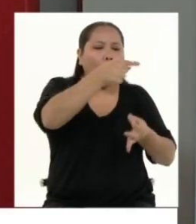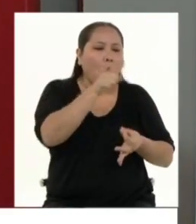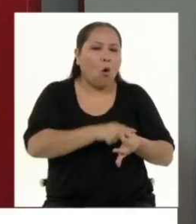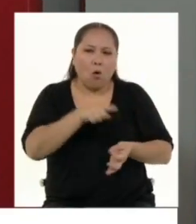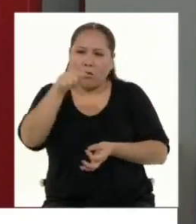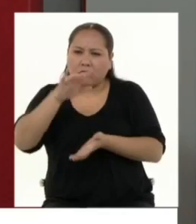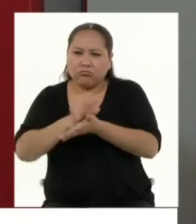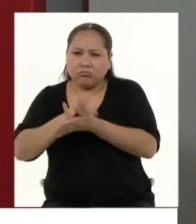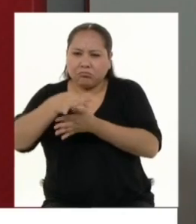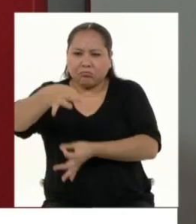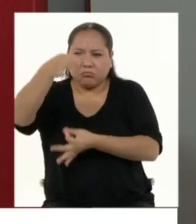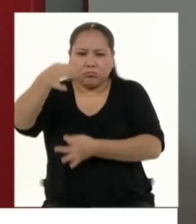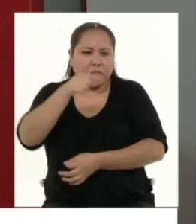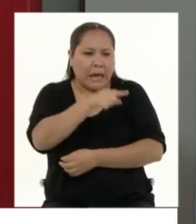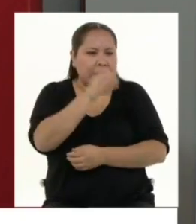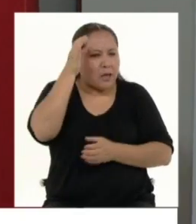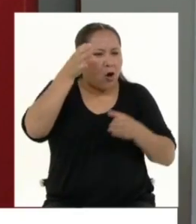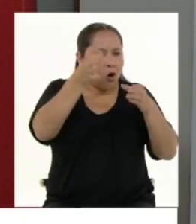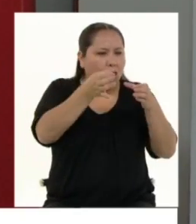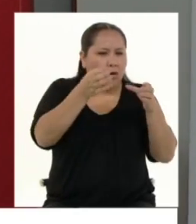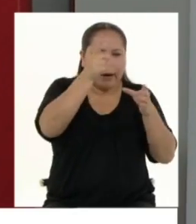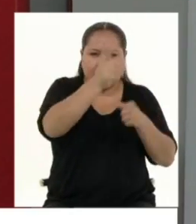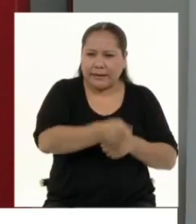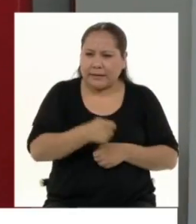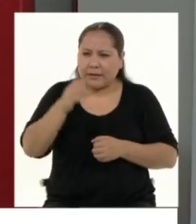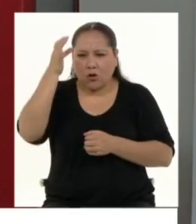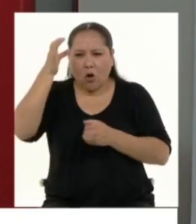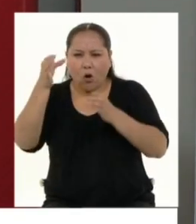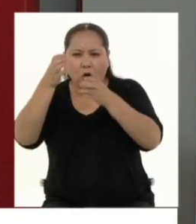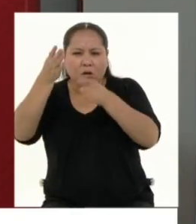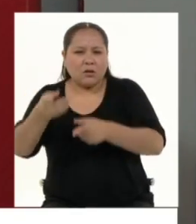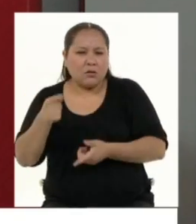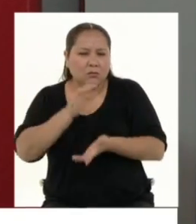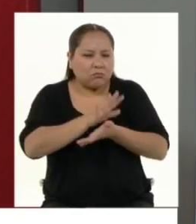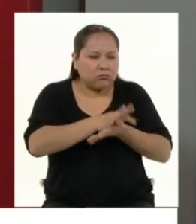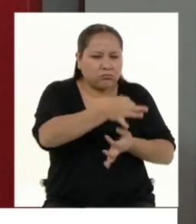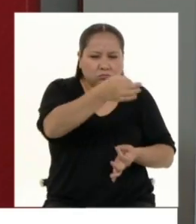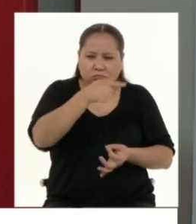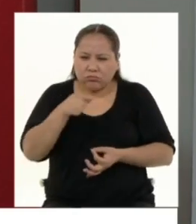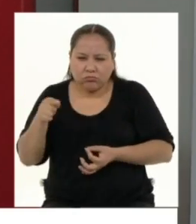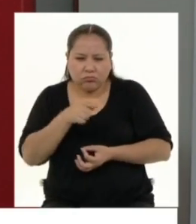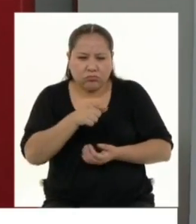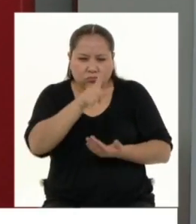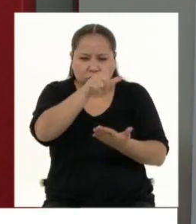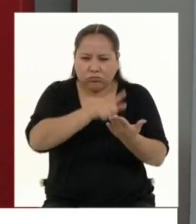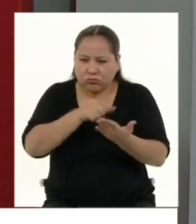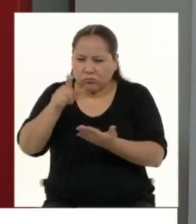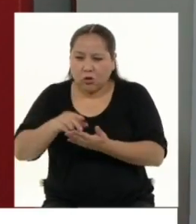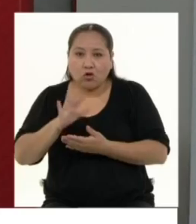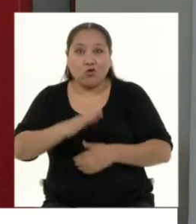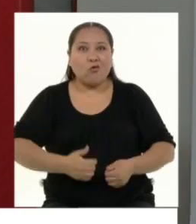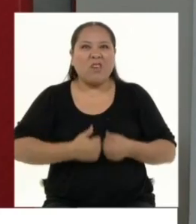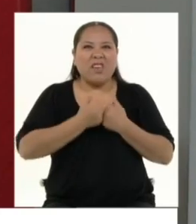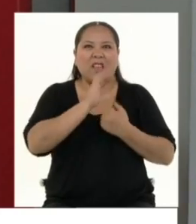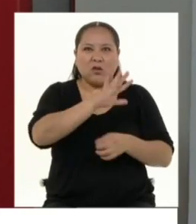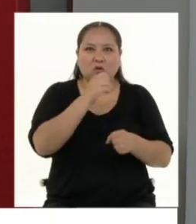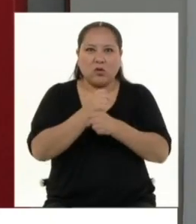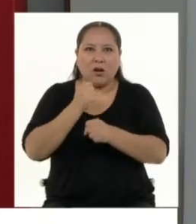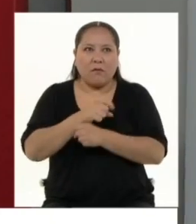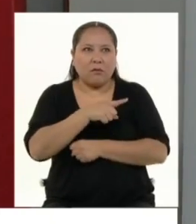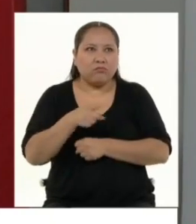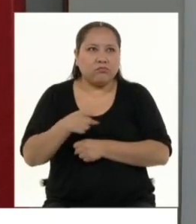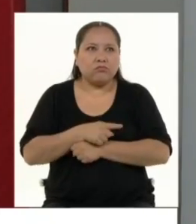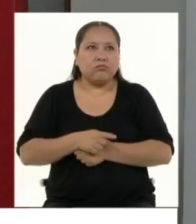candidaturas de la misma organización política y nos aparece la información, damos clic,